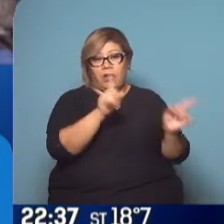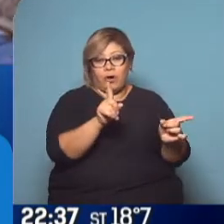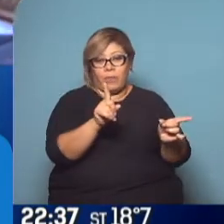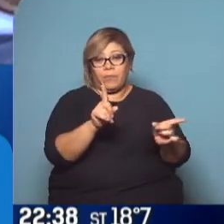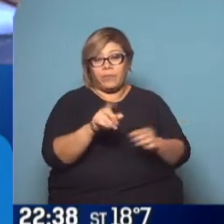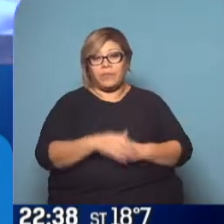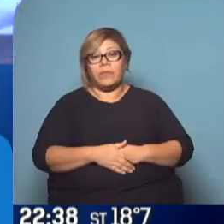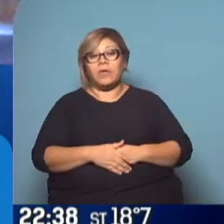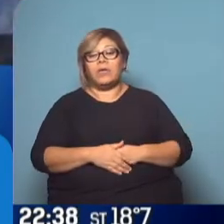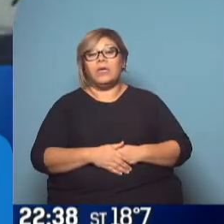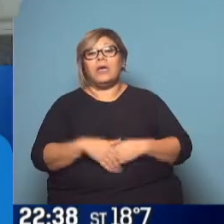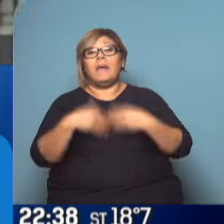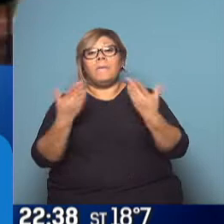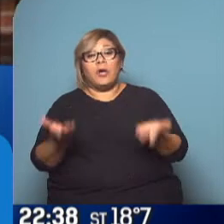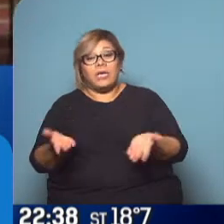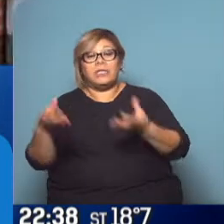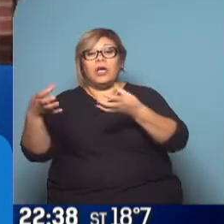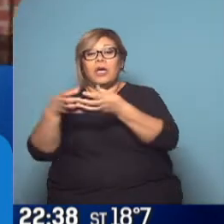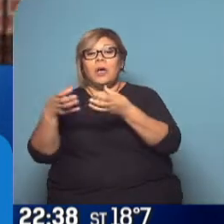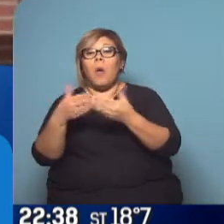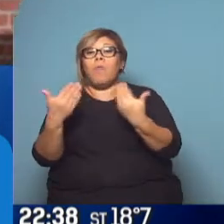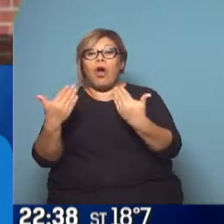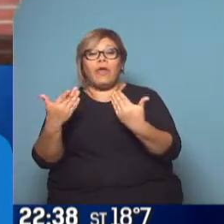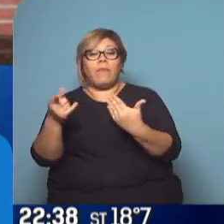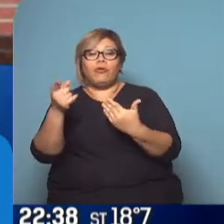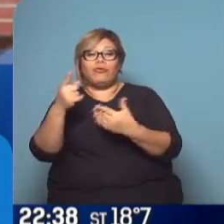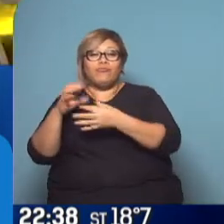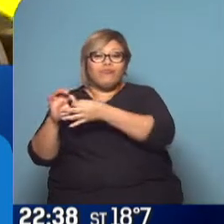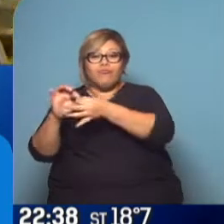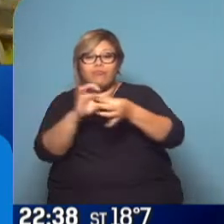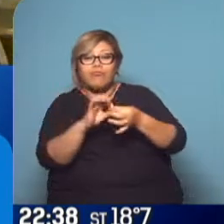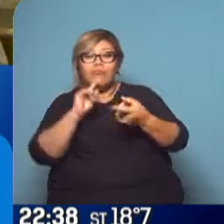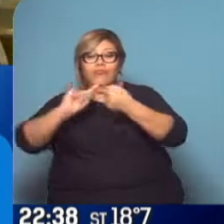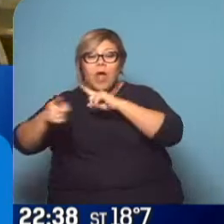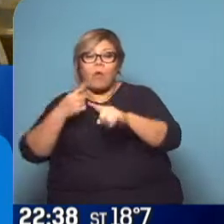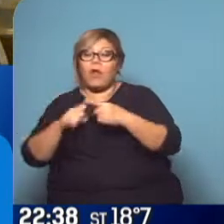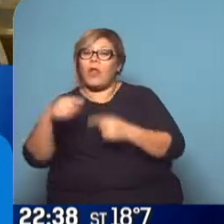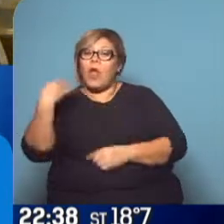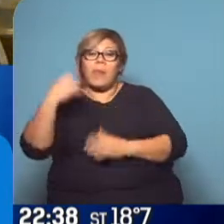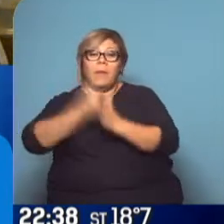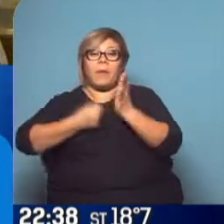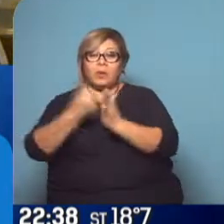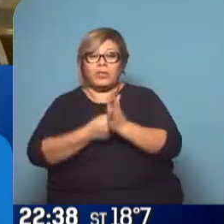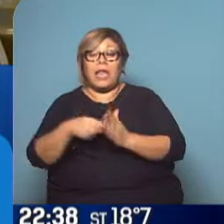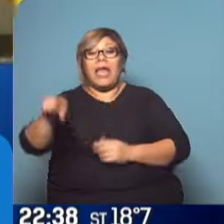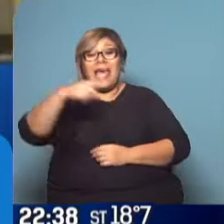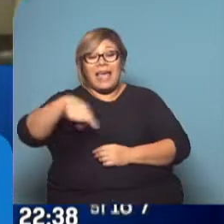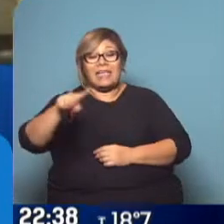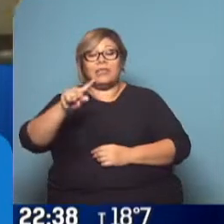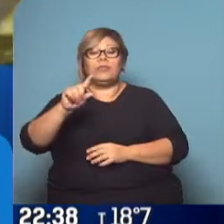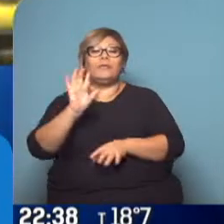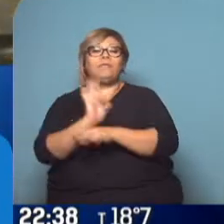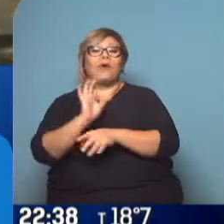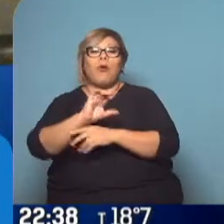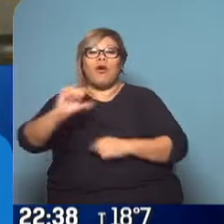dentro de Podemos. Se juntaron, se unieron, dijeron, hay que pelear acá por este lado y esa es la batalla que consideran ganada, lograda, es decir,